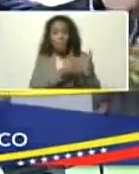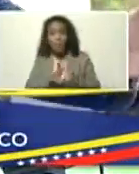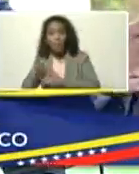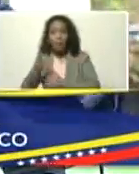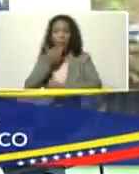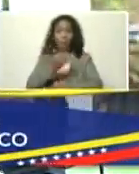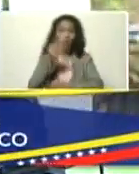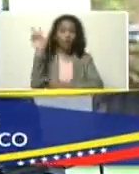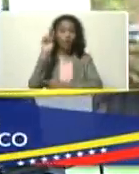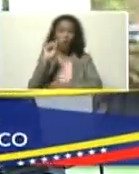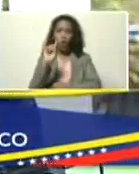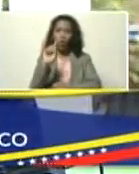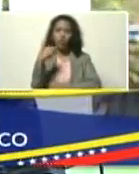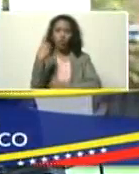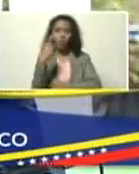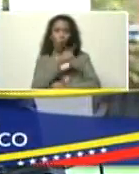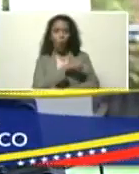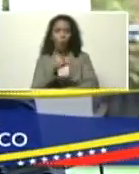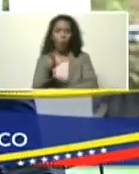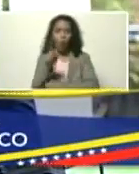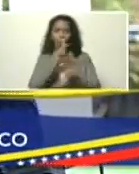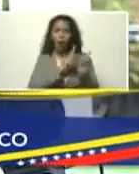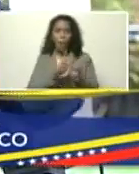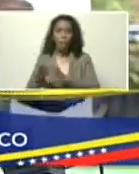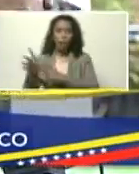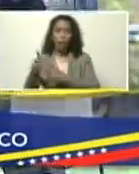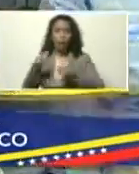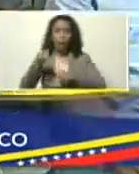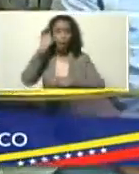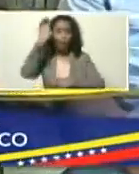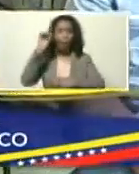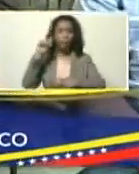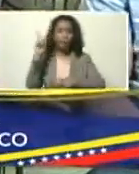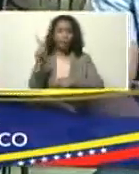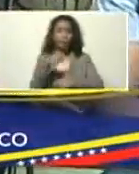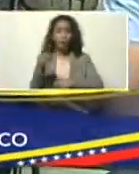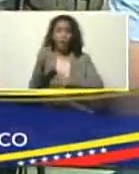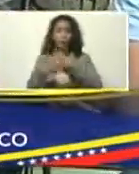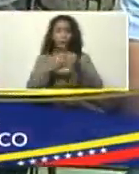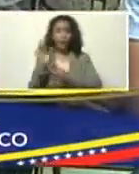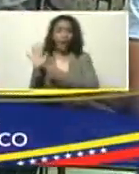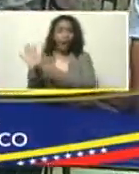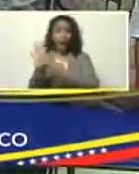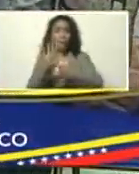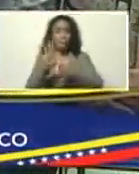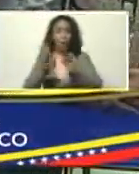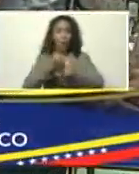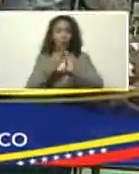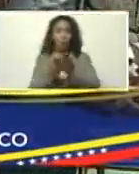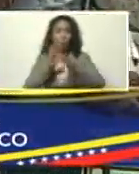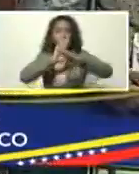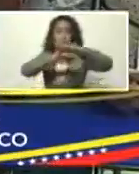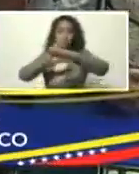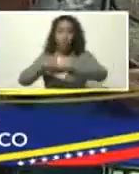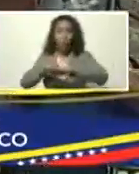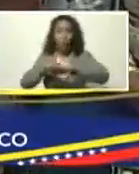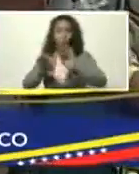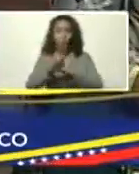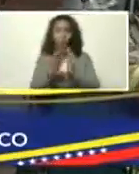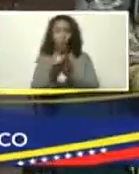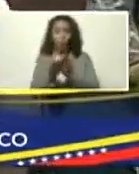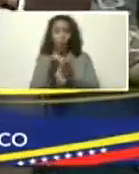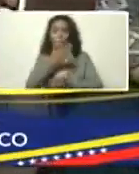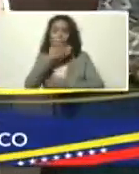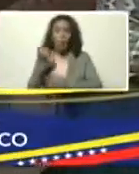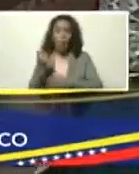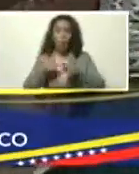Venezuela no solo cumplir con nuestro plan de la patria, sino dar un ejemplo al mundo y llamar al mundo a que construyamos un mundo